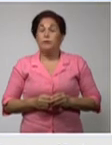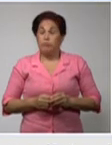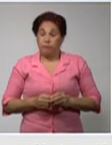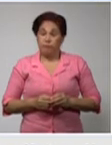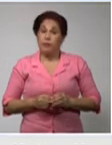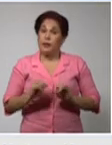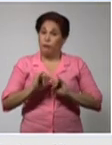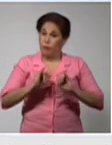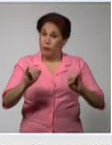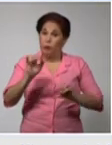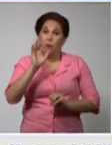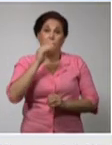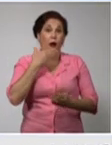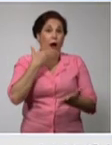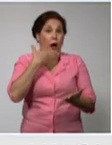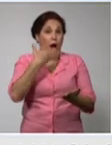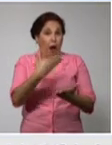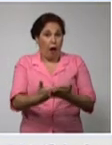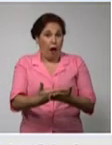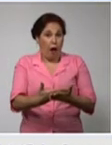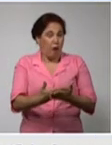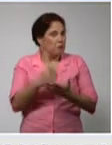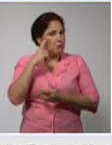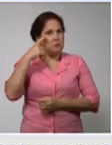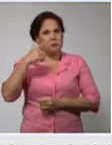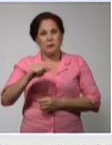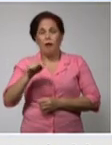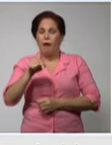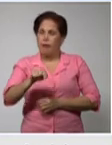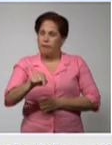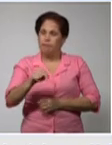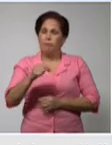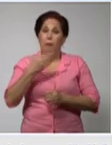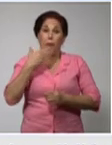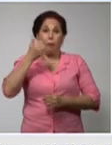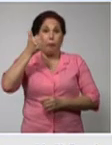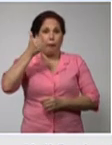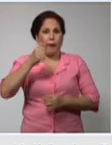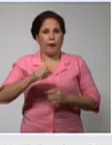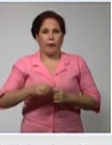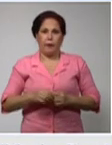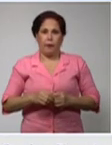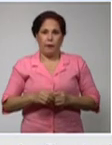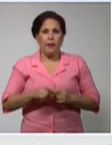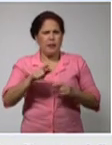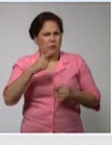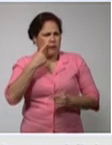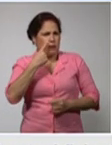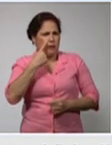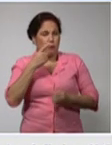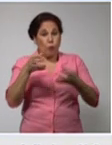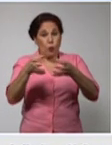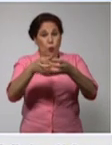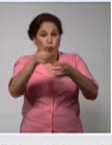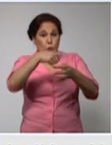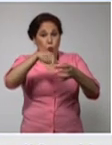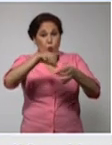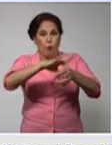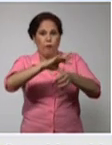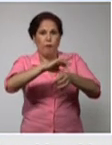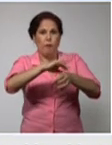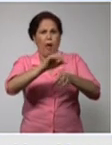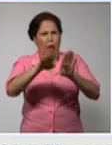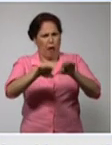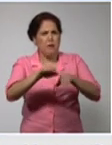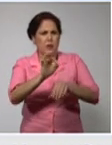da pronóstico favorable eso se ve en un grupo de enfermedades esa